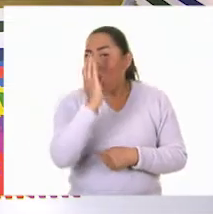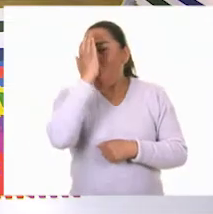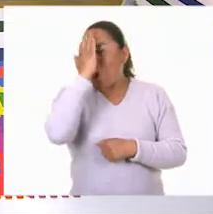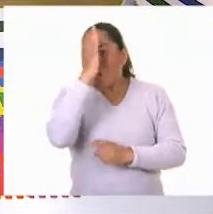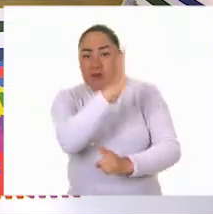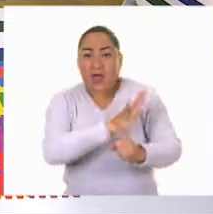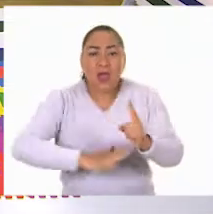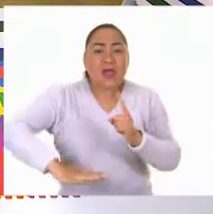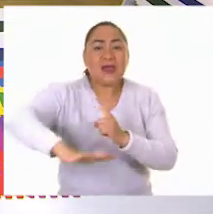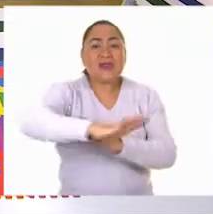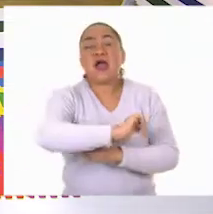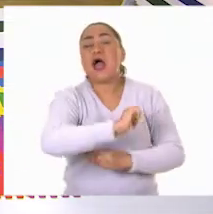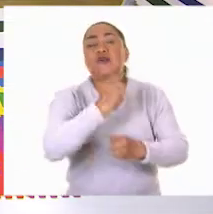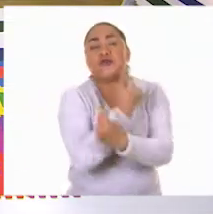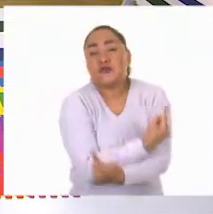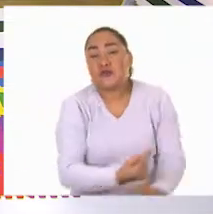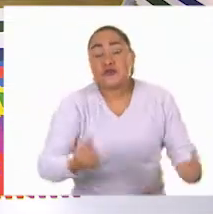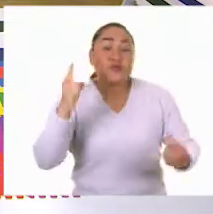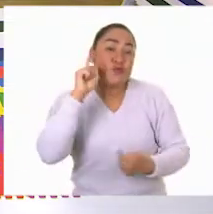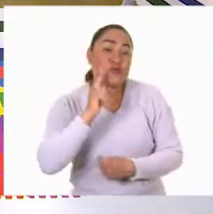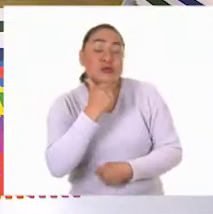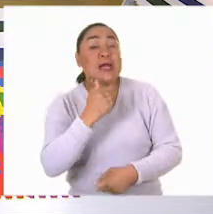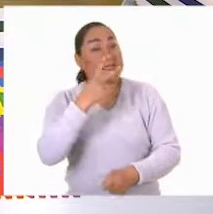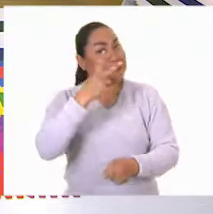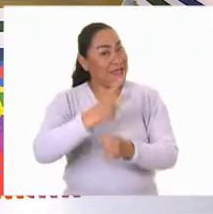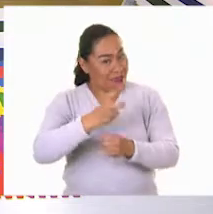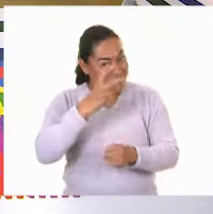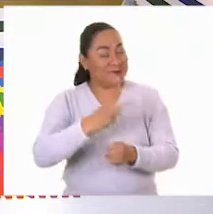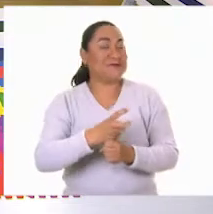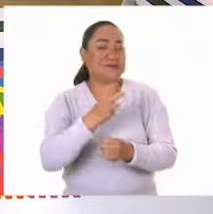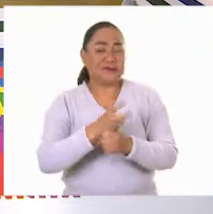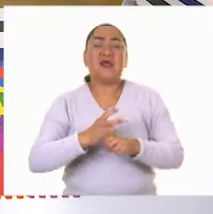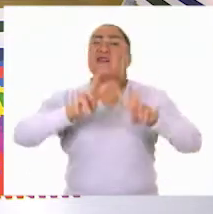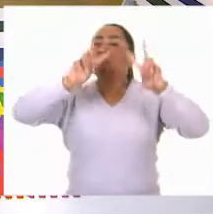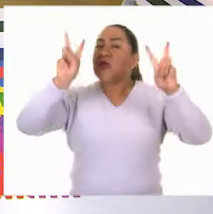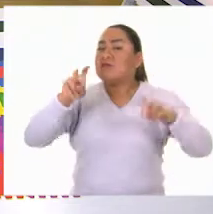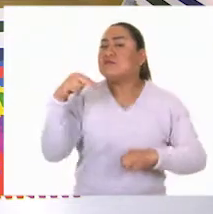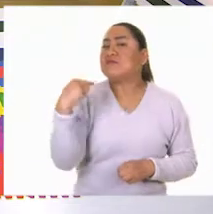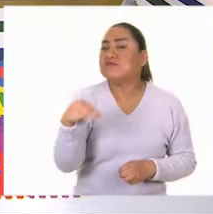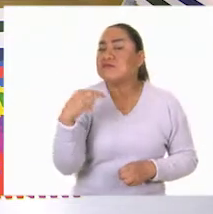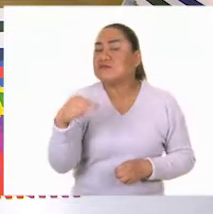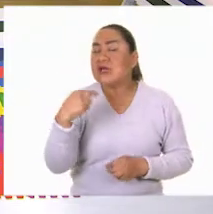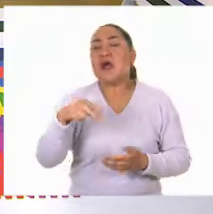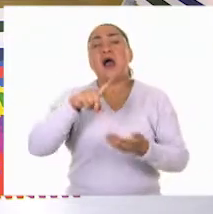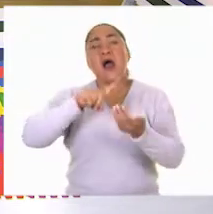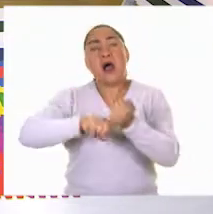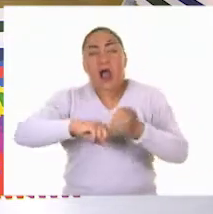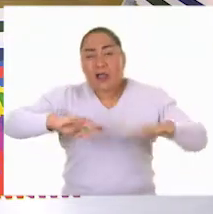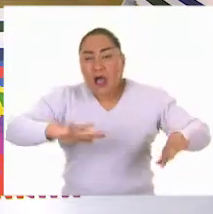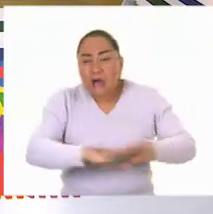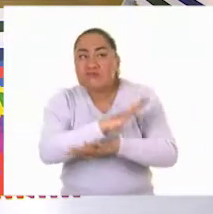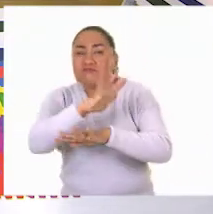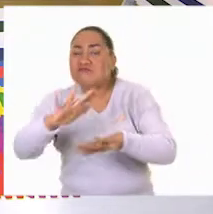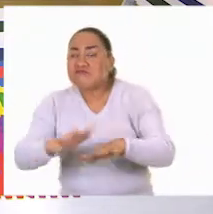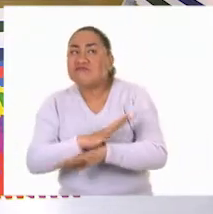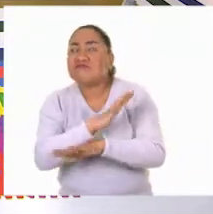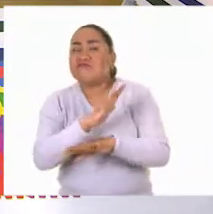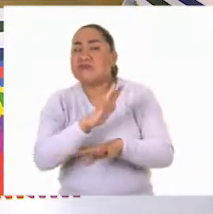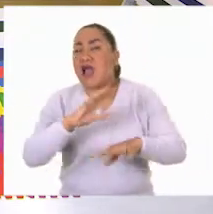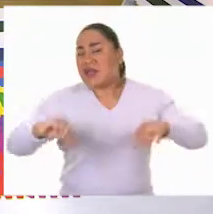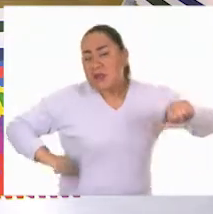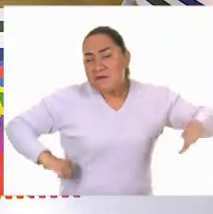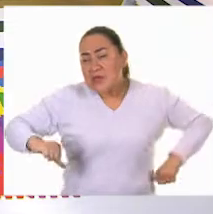del medio para niñas y niños de segundo grado de primaria que lleva por título han cambiado las actividades recreativas